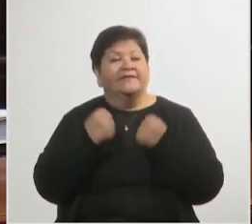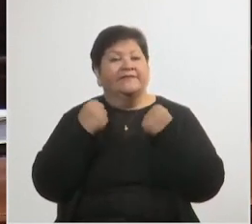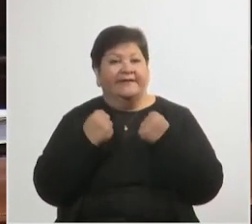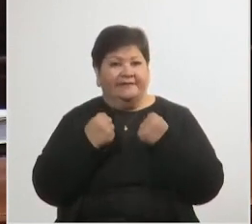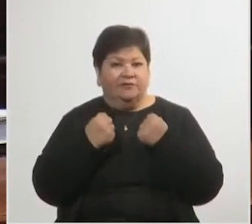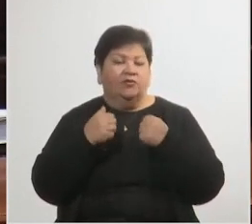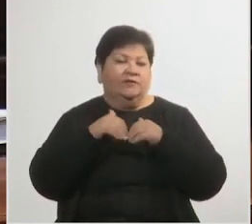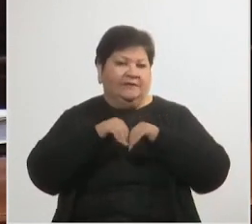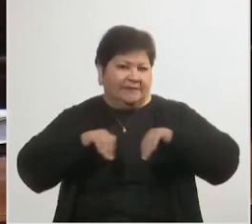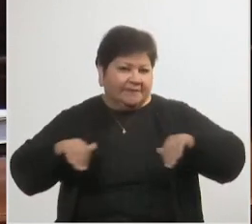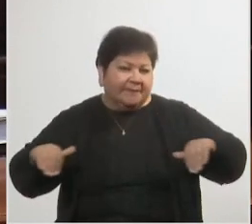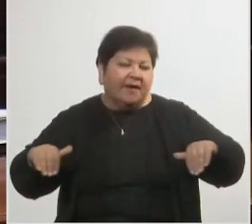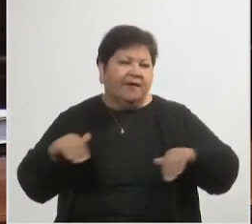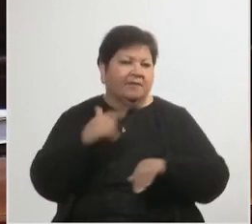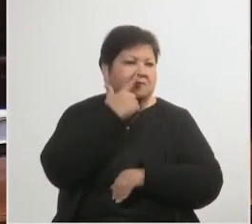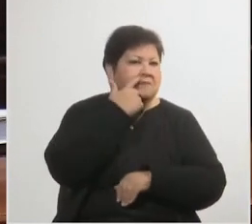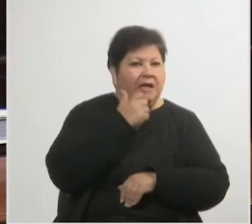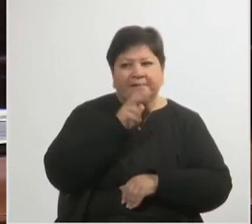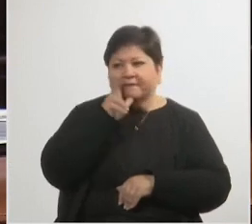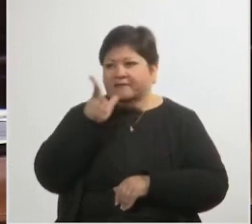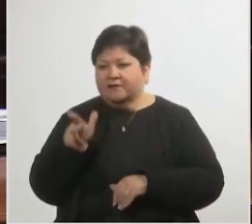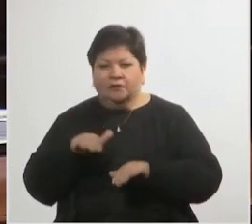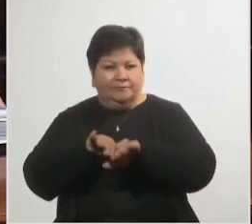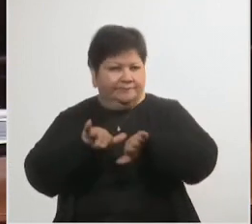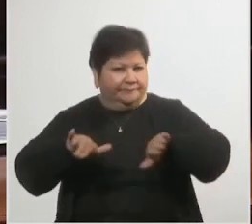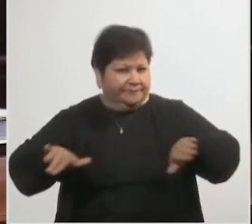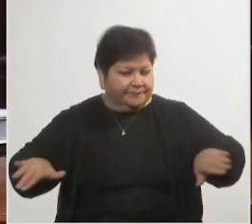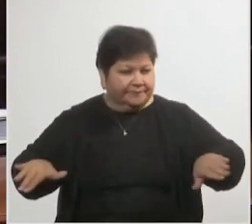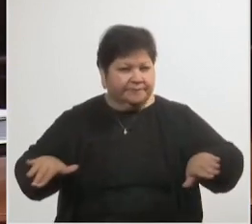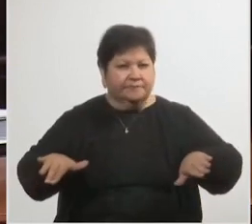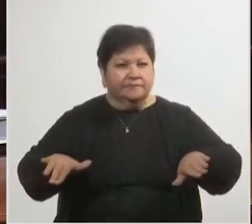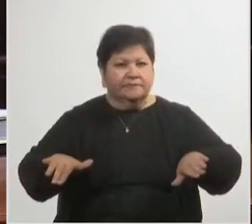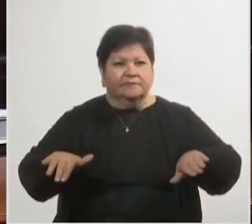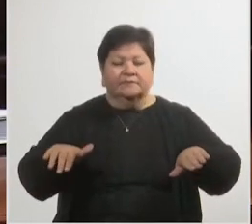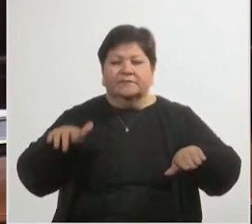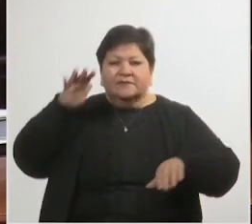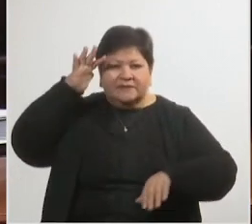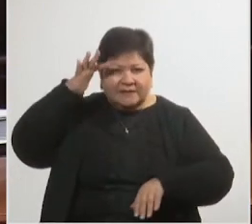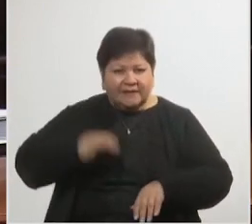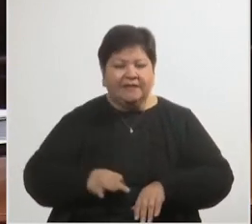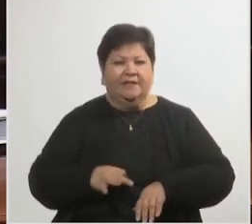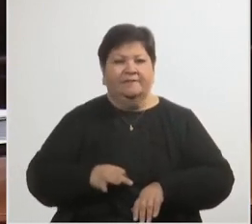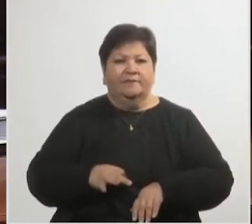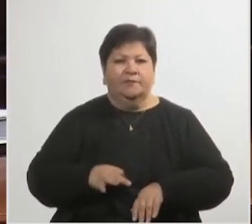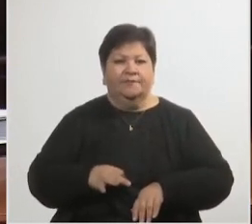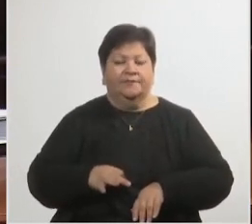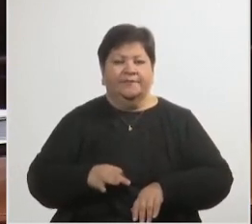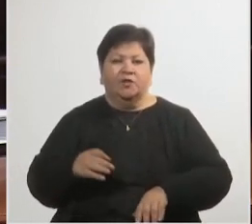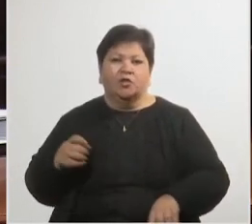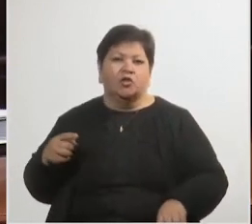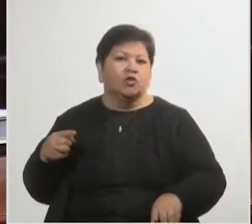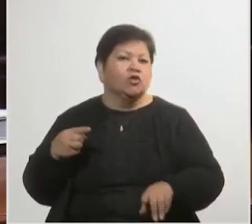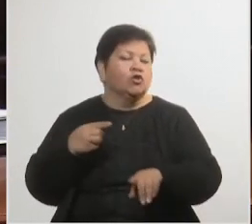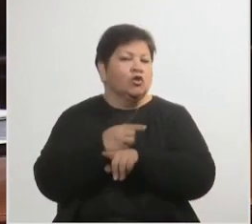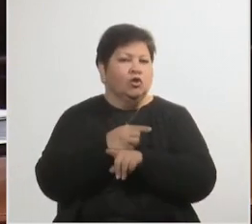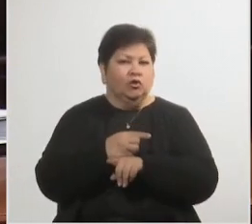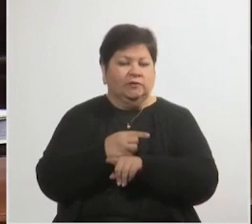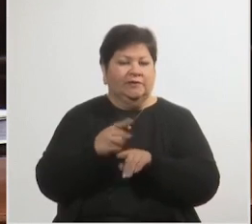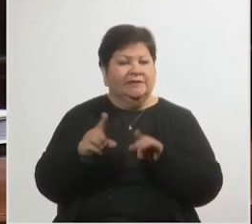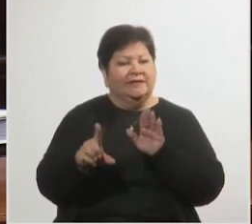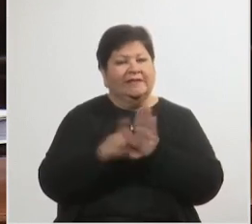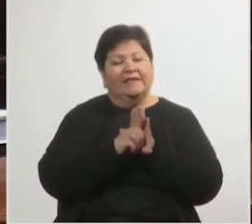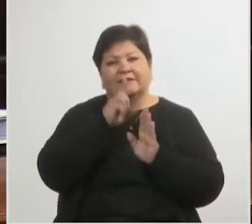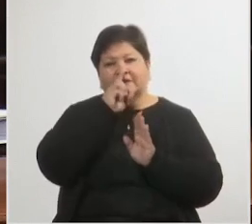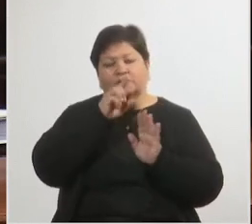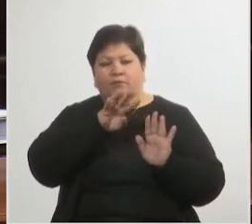de separar al padre de su hijo. Creemos que eso va en contra del espíritu de esa